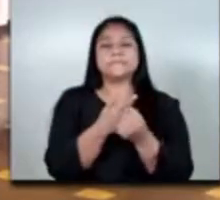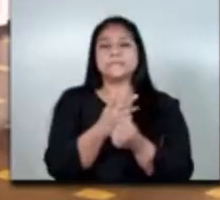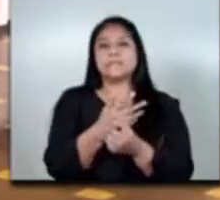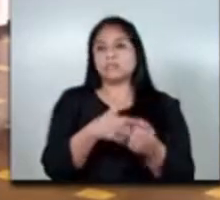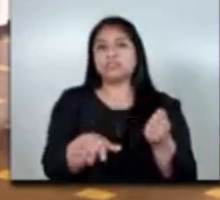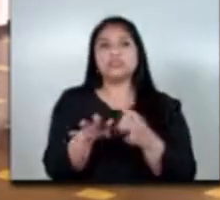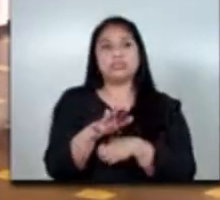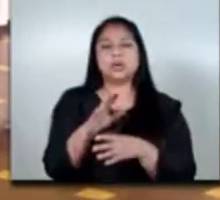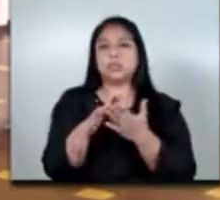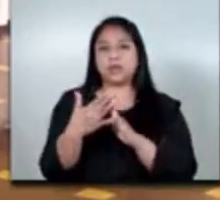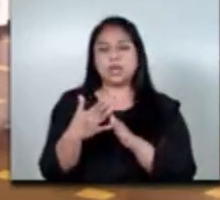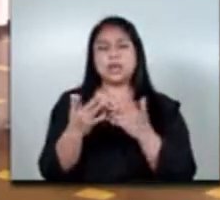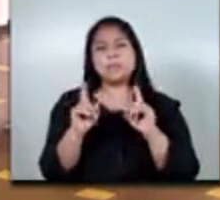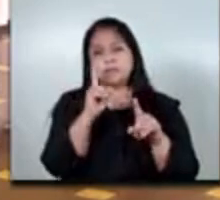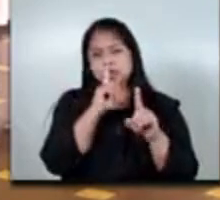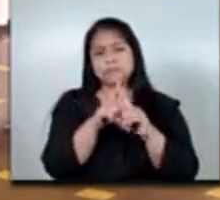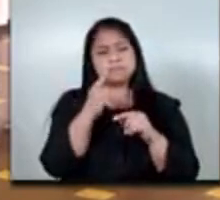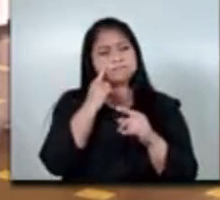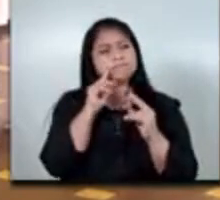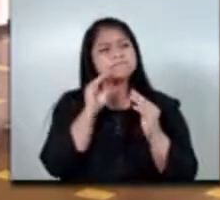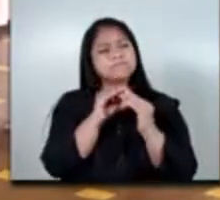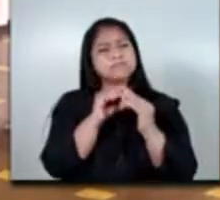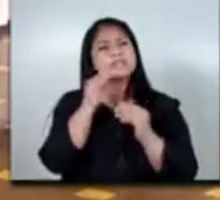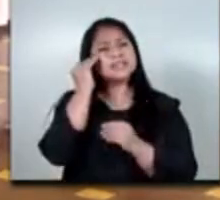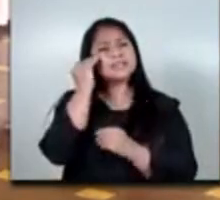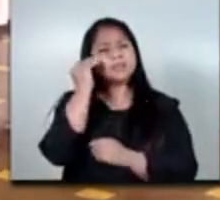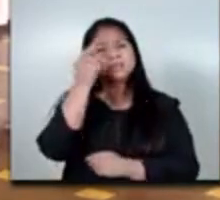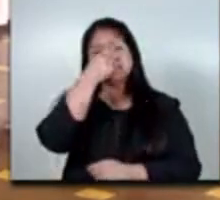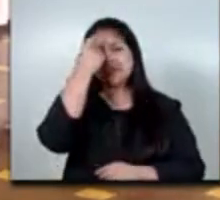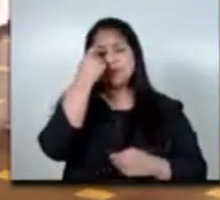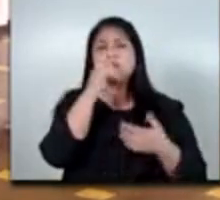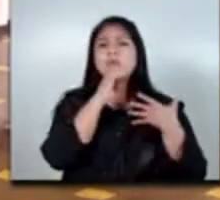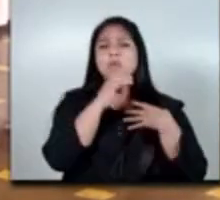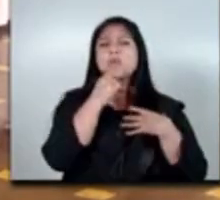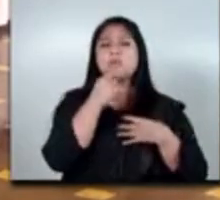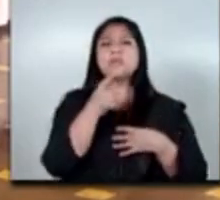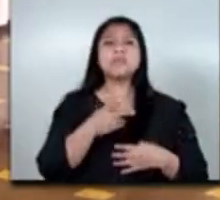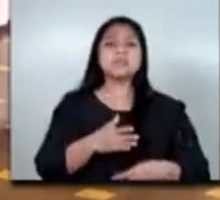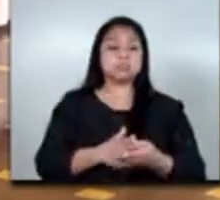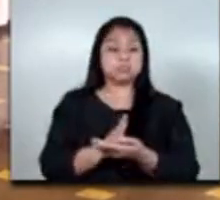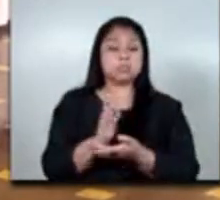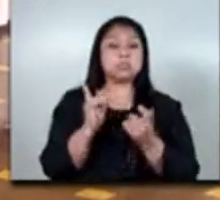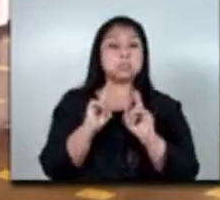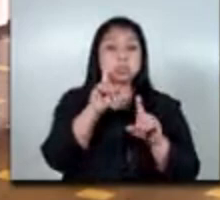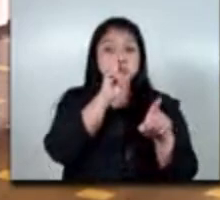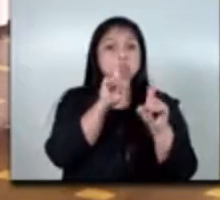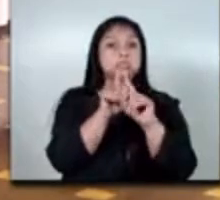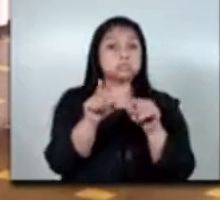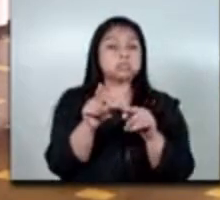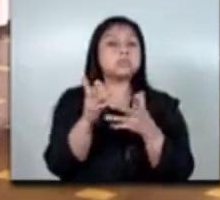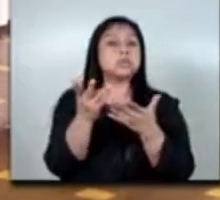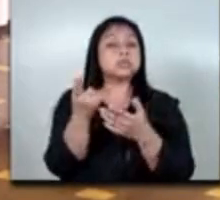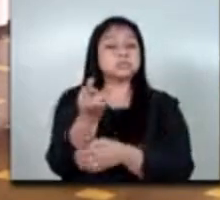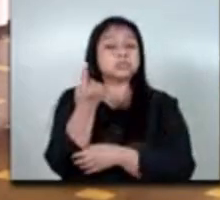y porque reconocemos que el trabajo es un derecho pero sobre todo son la fuente